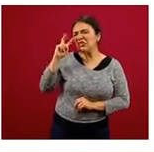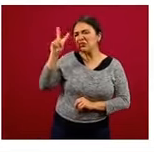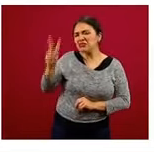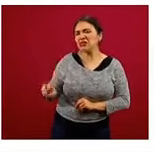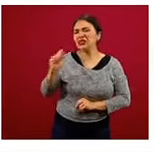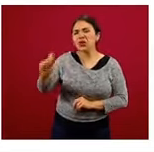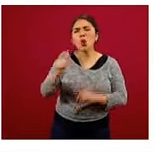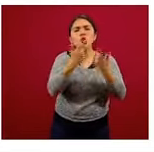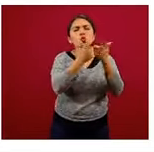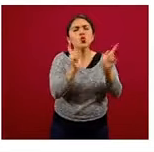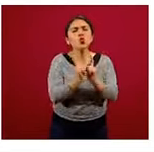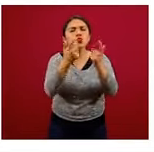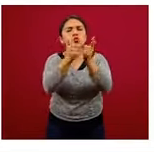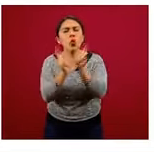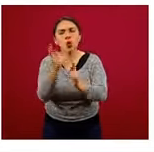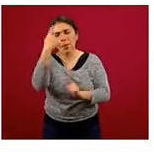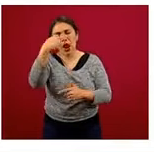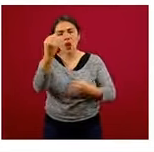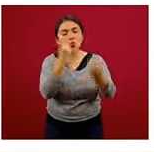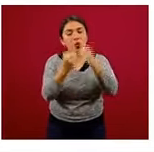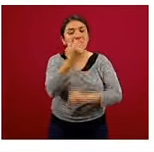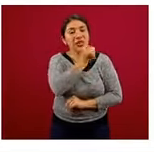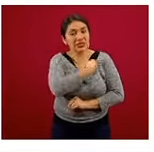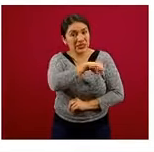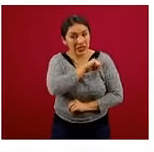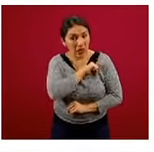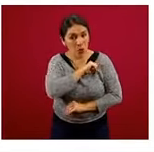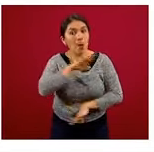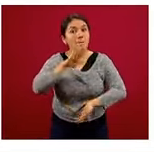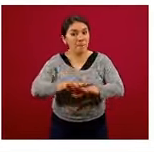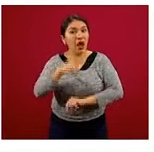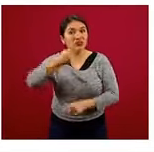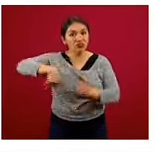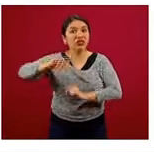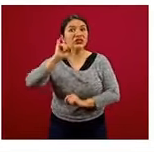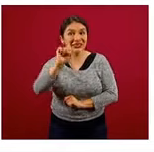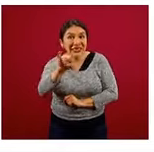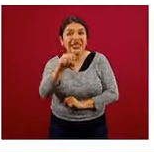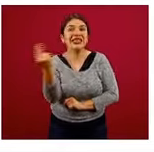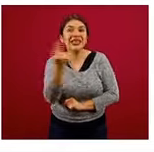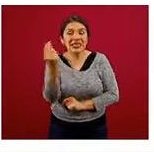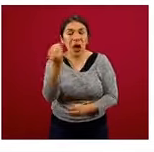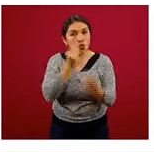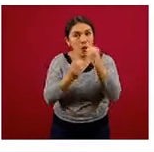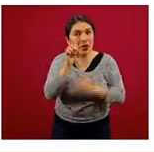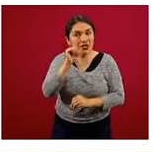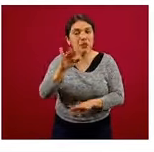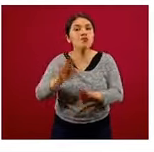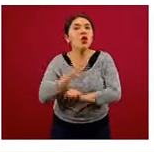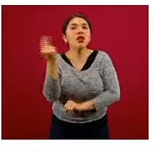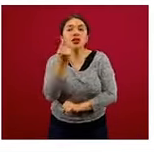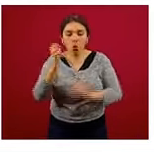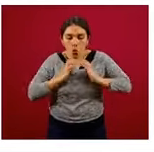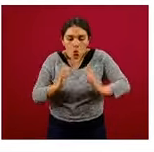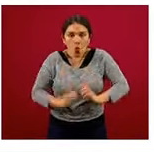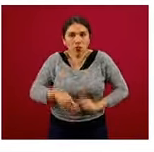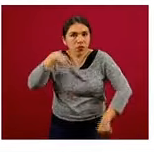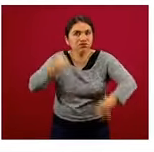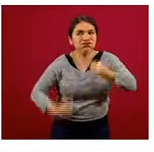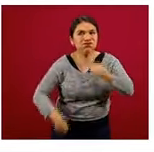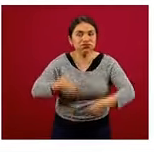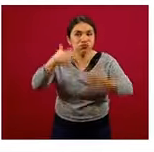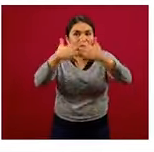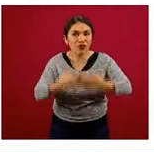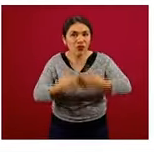son los grupos de alimentos sanos, los que necesitamos consumir, porque los requiere nuestro cuerpo,